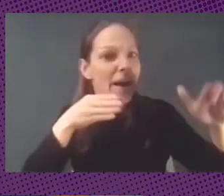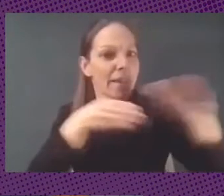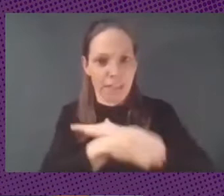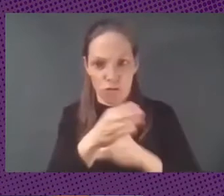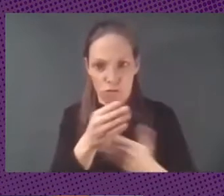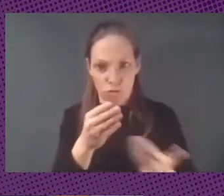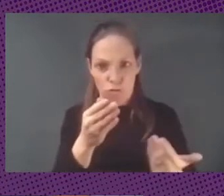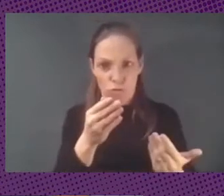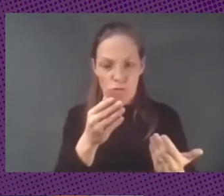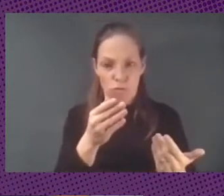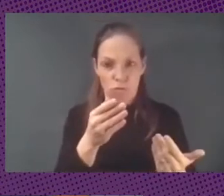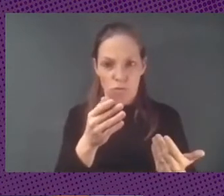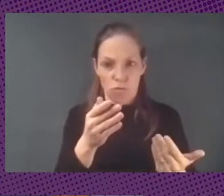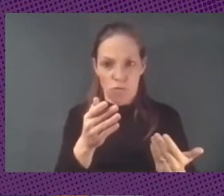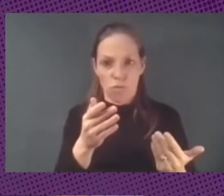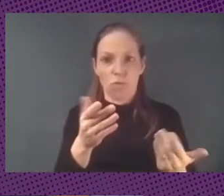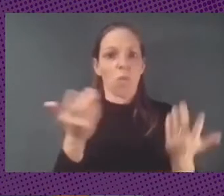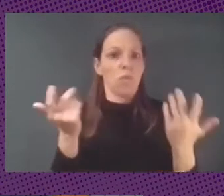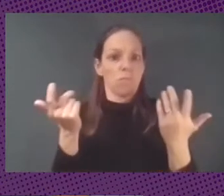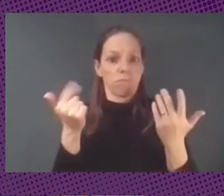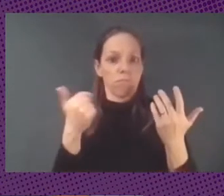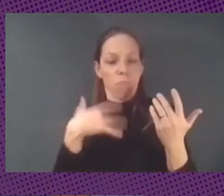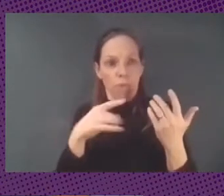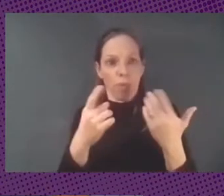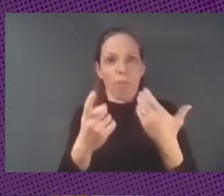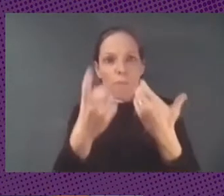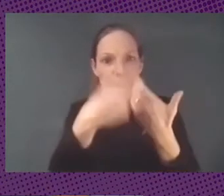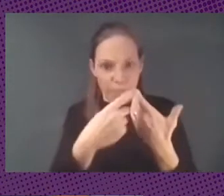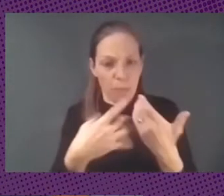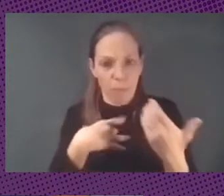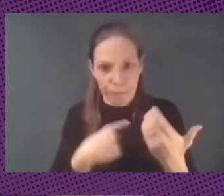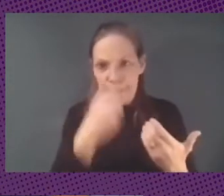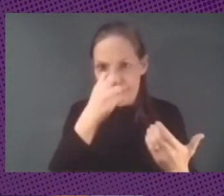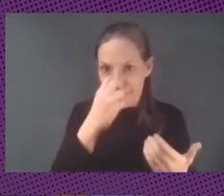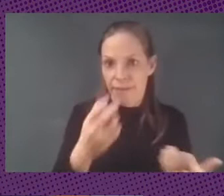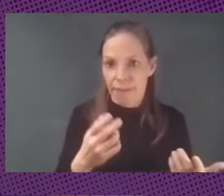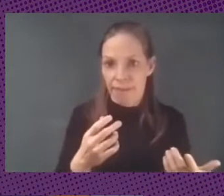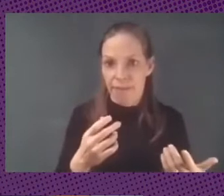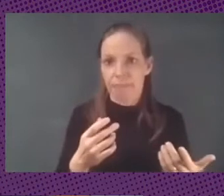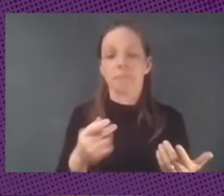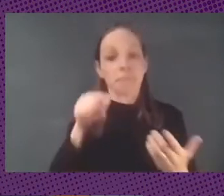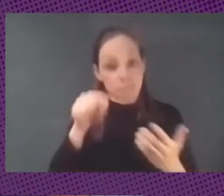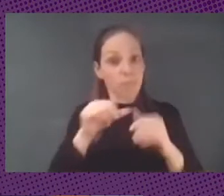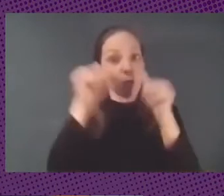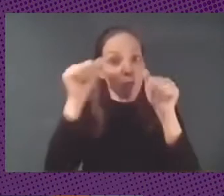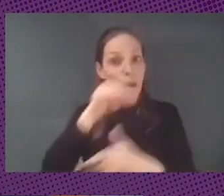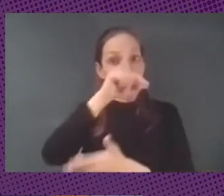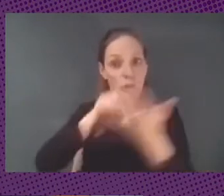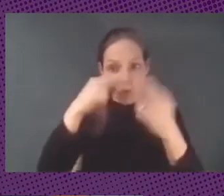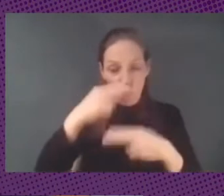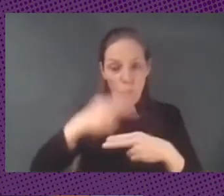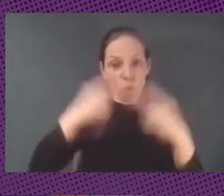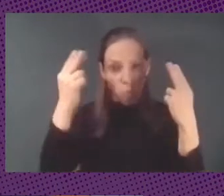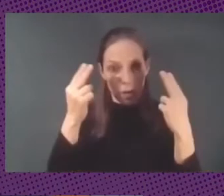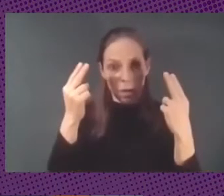a determinados contratos en determinadas empresas pero esto que puede hablarse de manera de la contratación pública que puede servir para